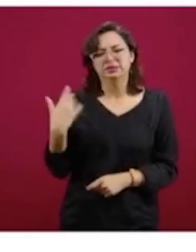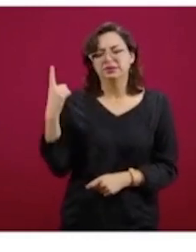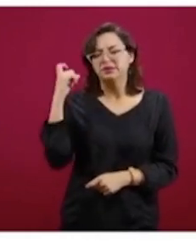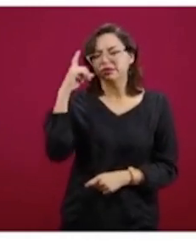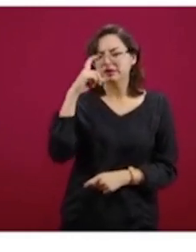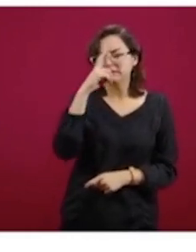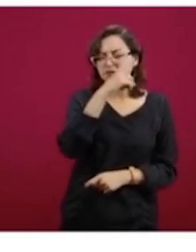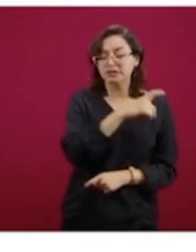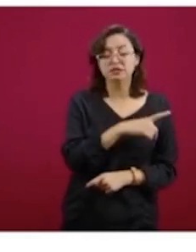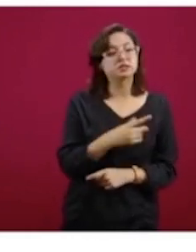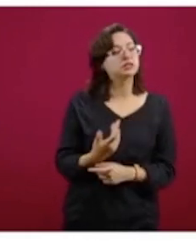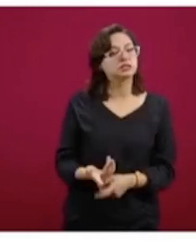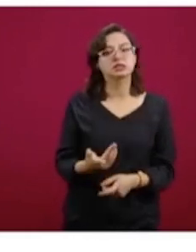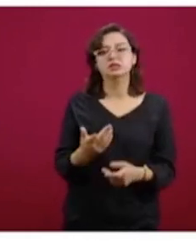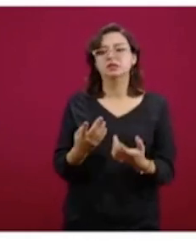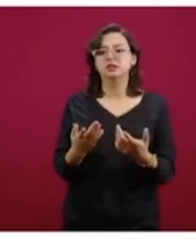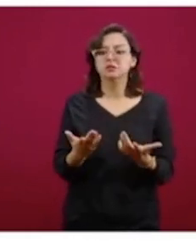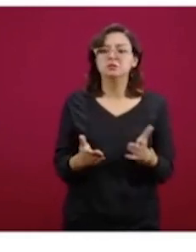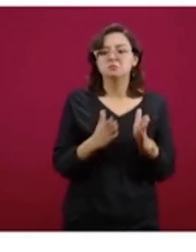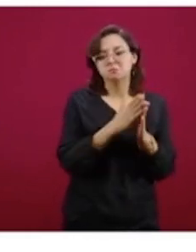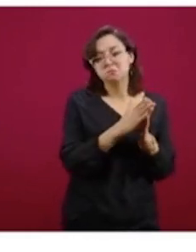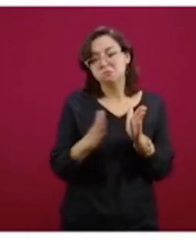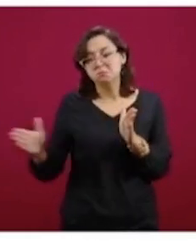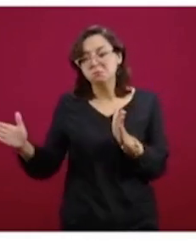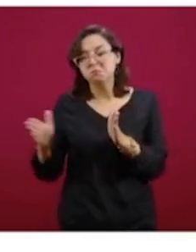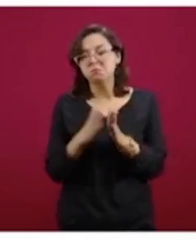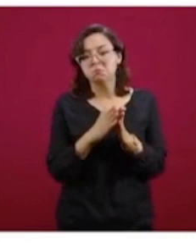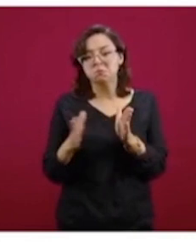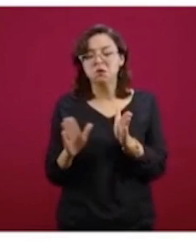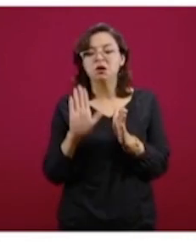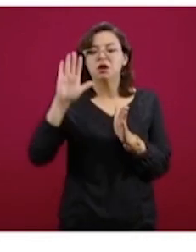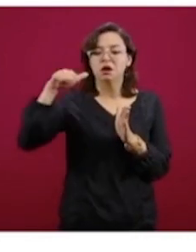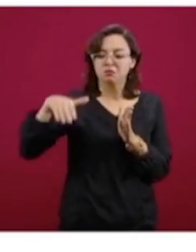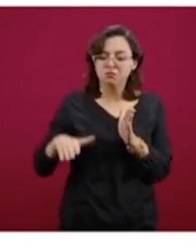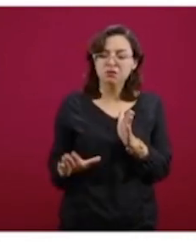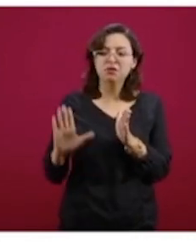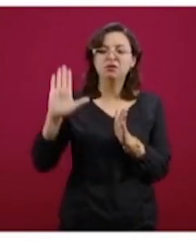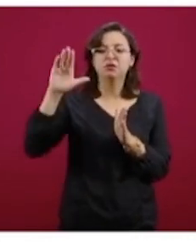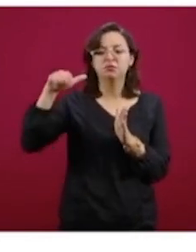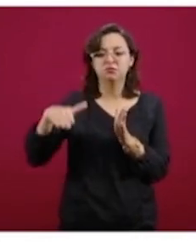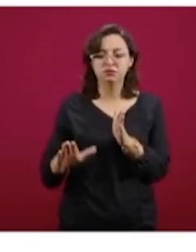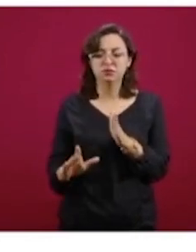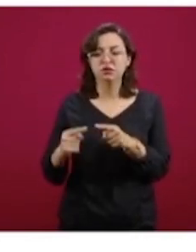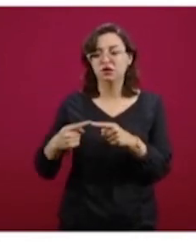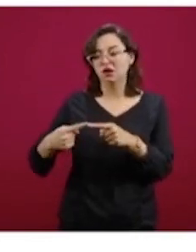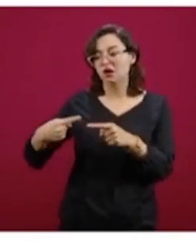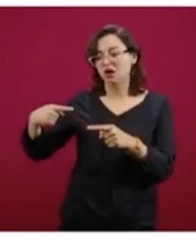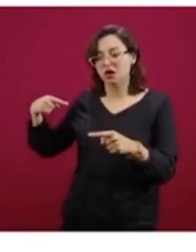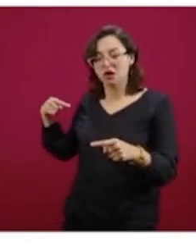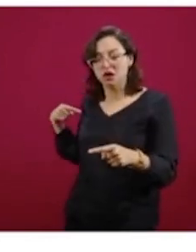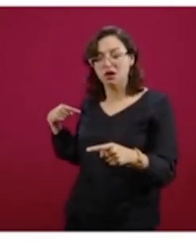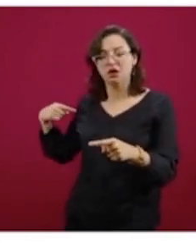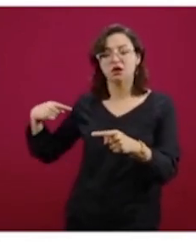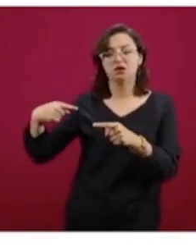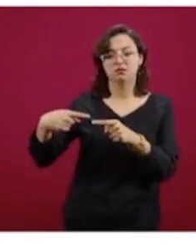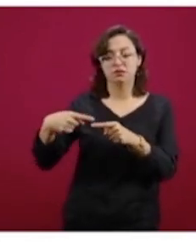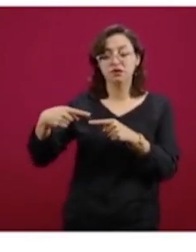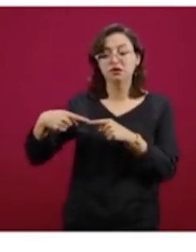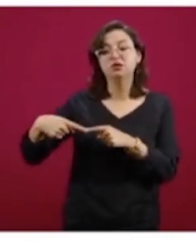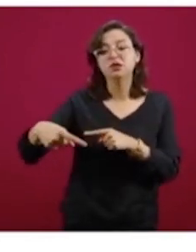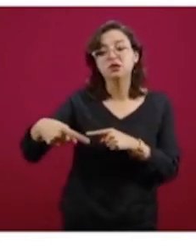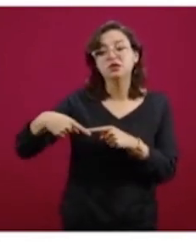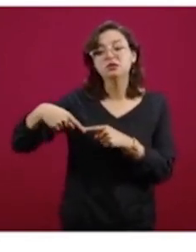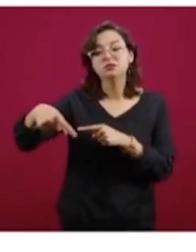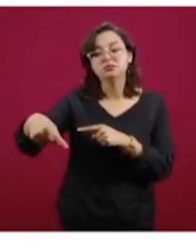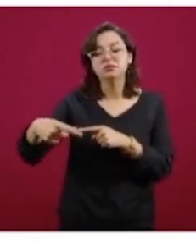tenemos un reto importante, esta es la tendencia histórica, pero también, no obstante que hay algunos